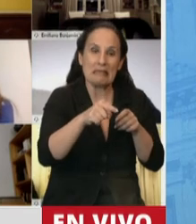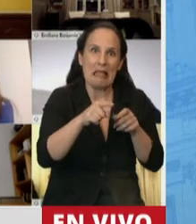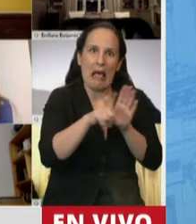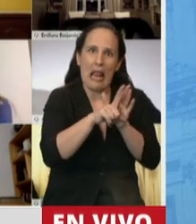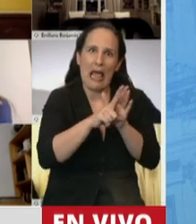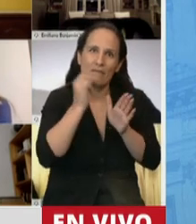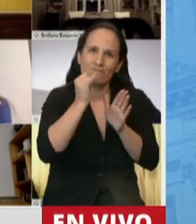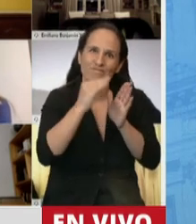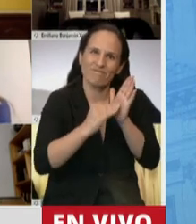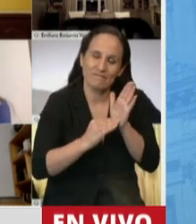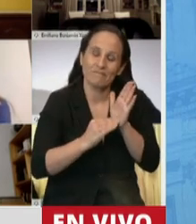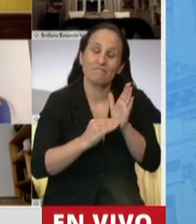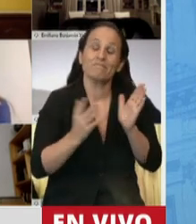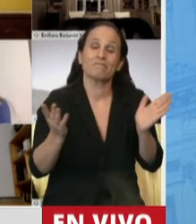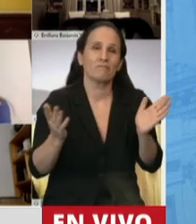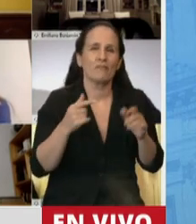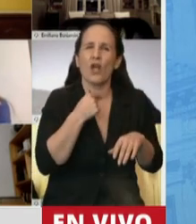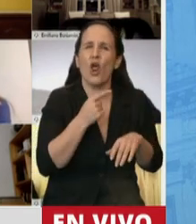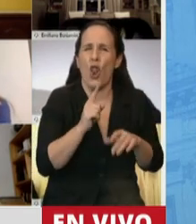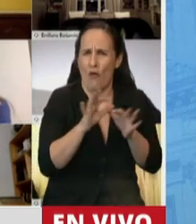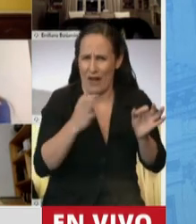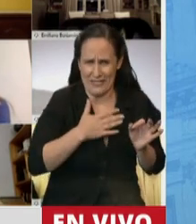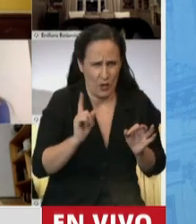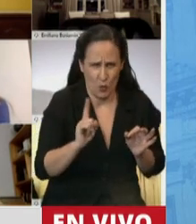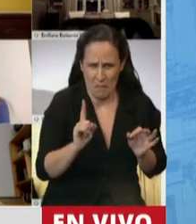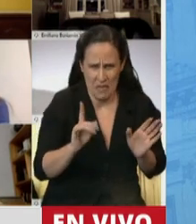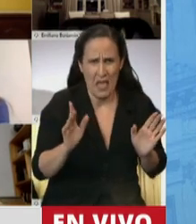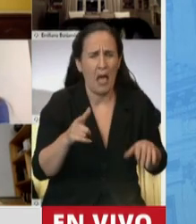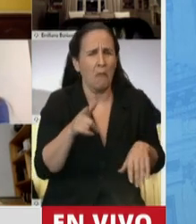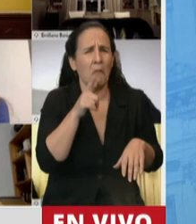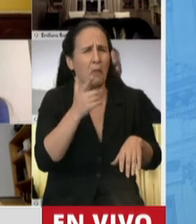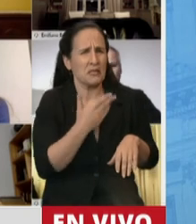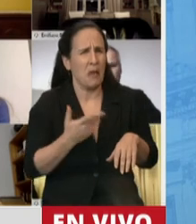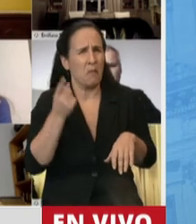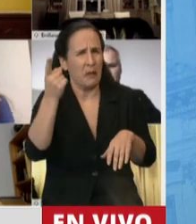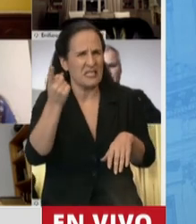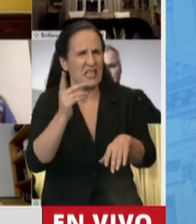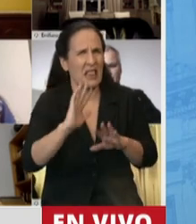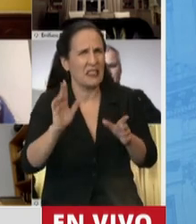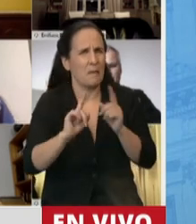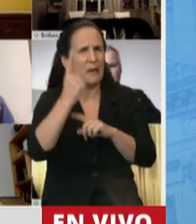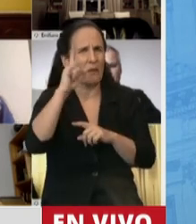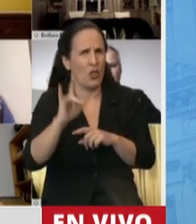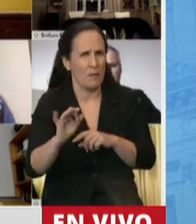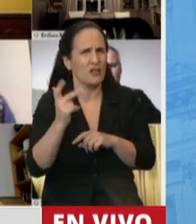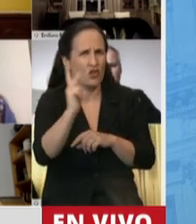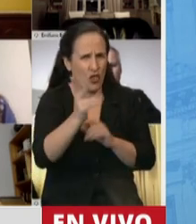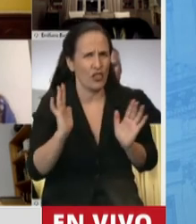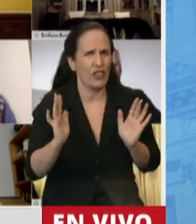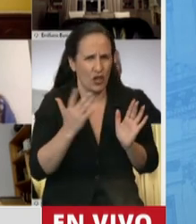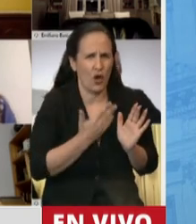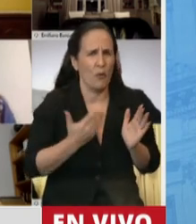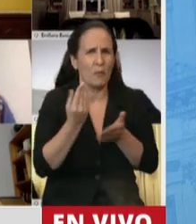No queremos, repito la misma frase y no es mía, y creo que el presidente algo parecido dijo el primero de marzo, un país de